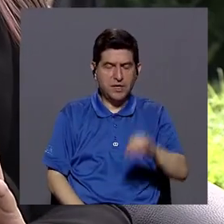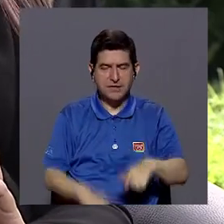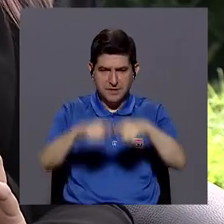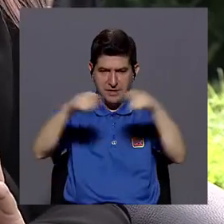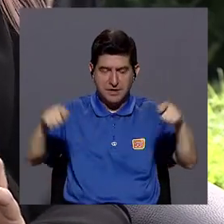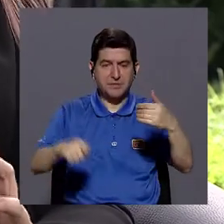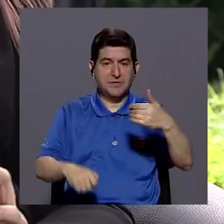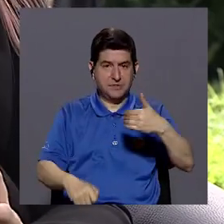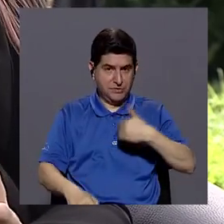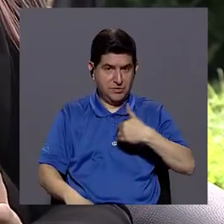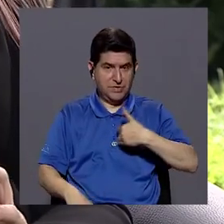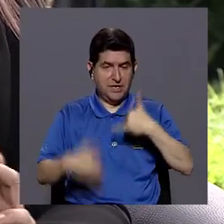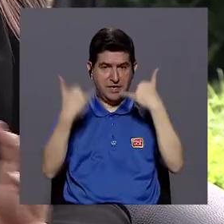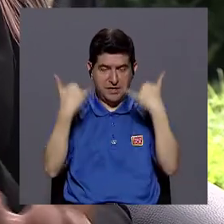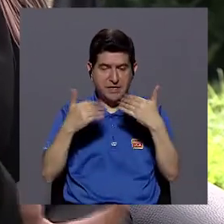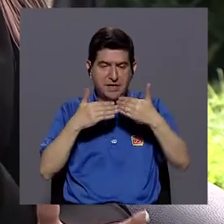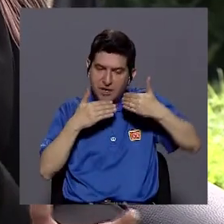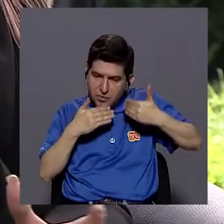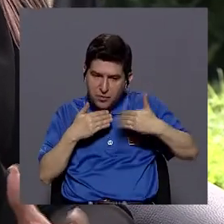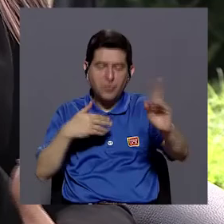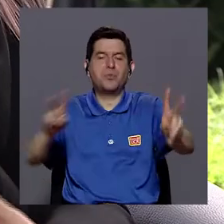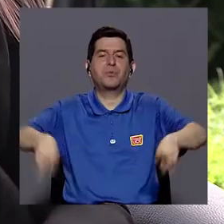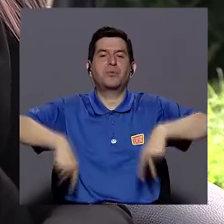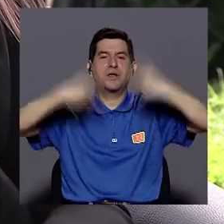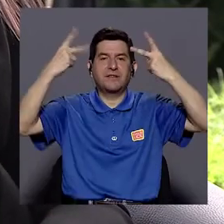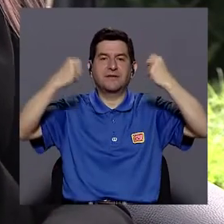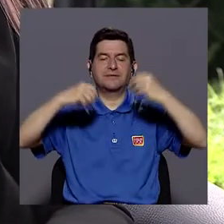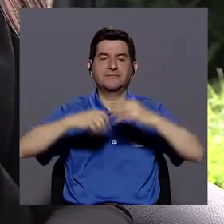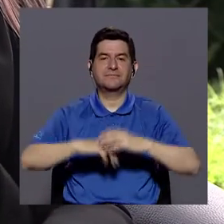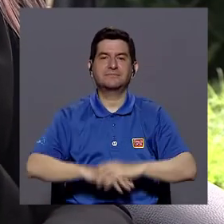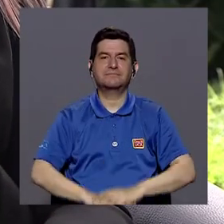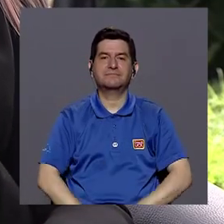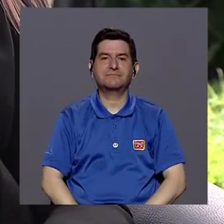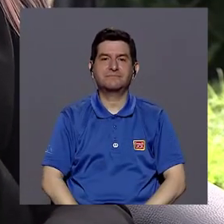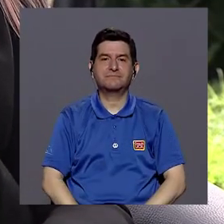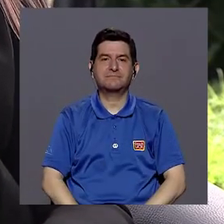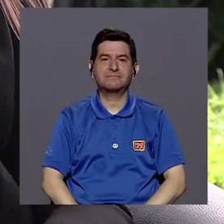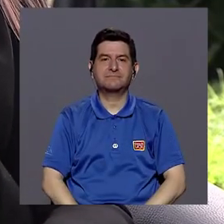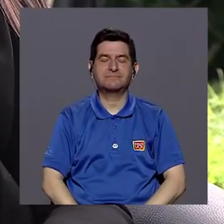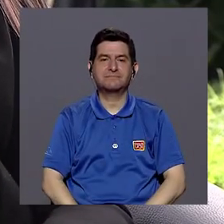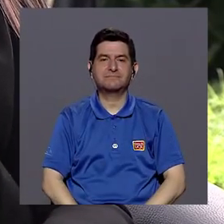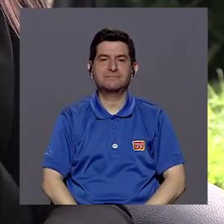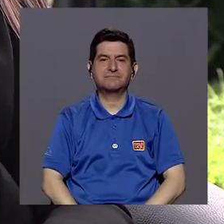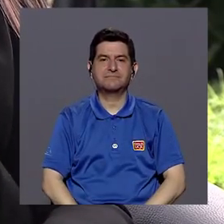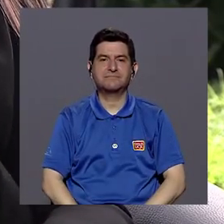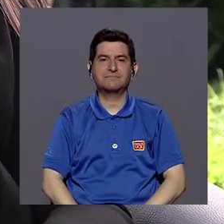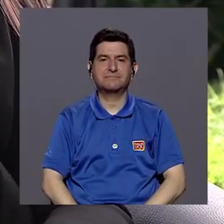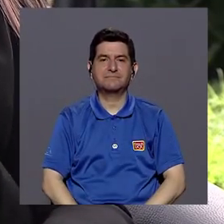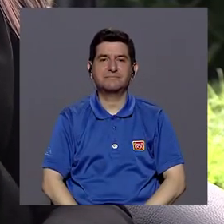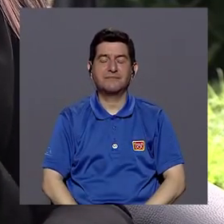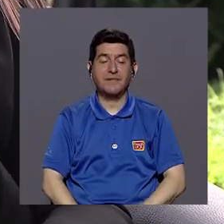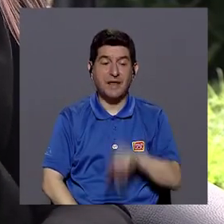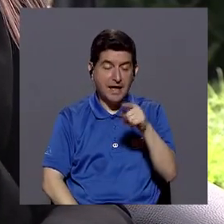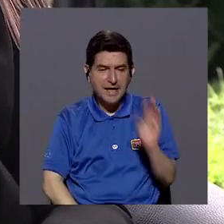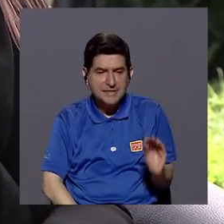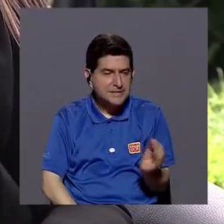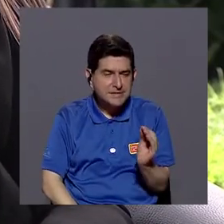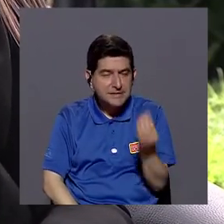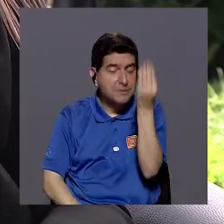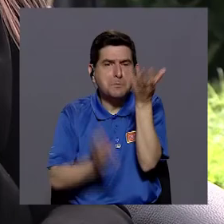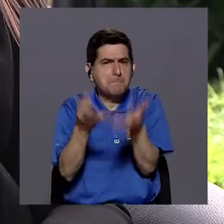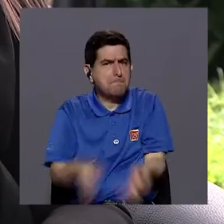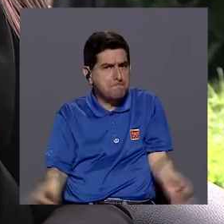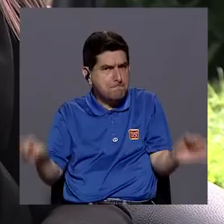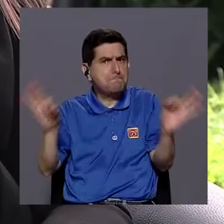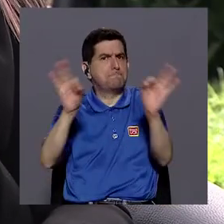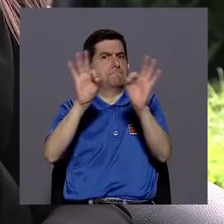tener el resto de la vida. Exactamente. Entonces, con relación a este crecimiento es